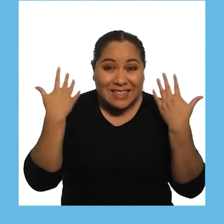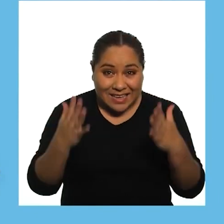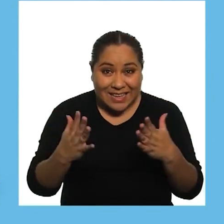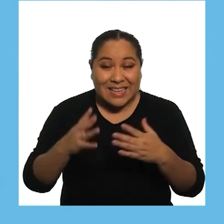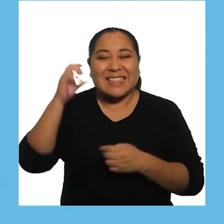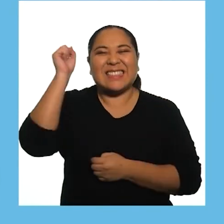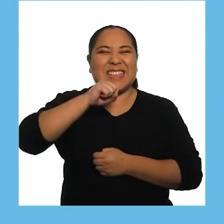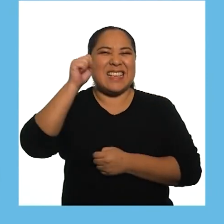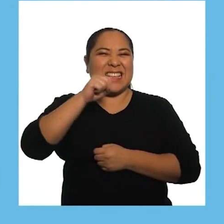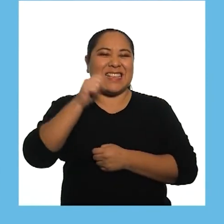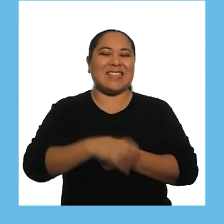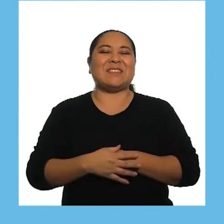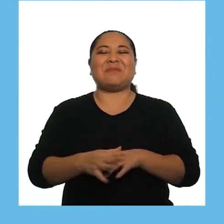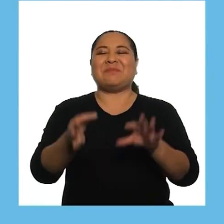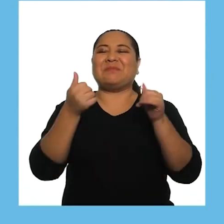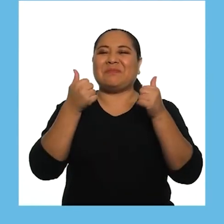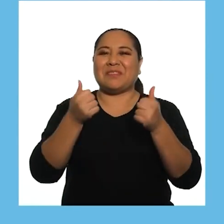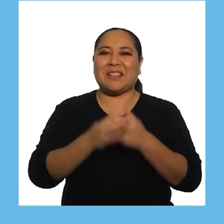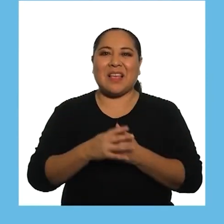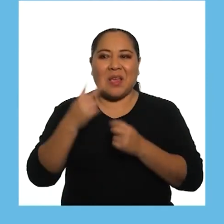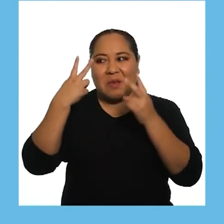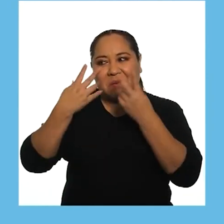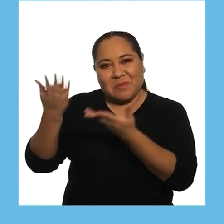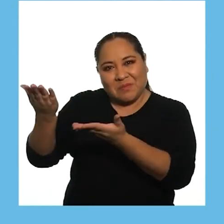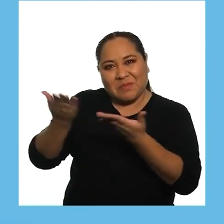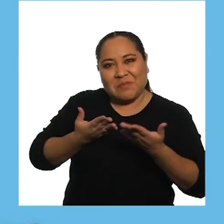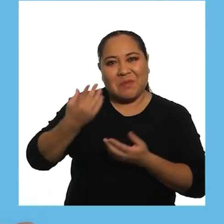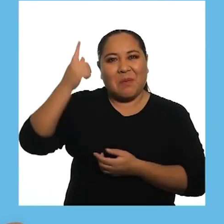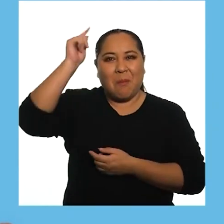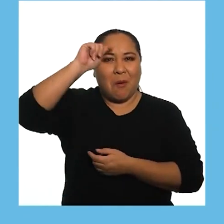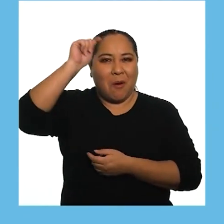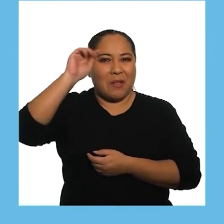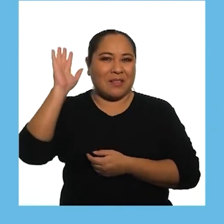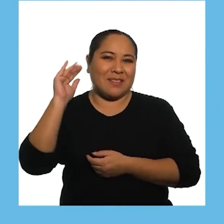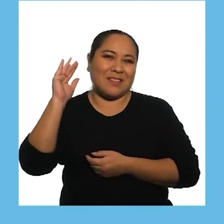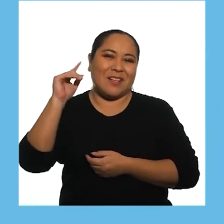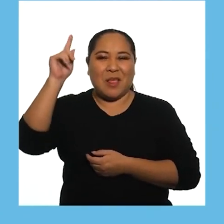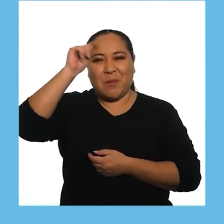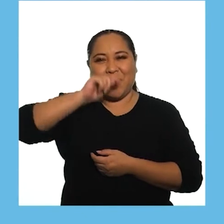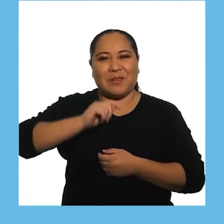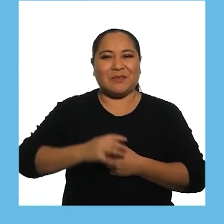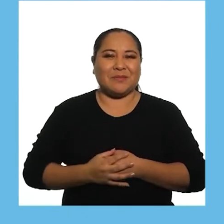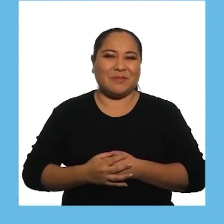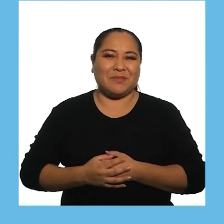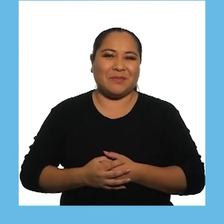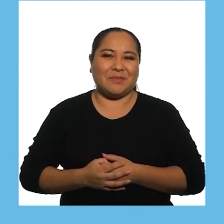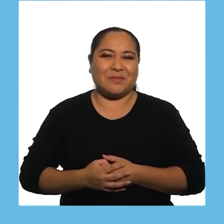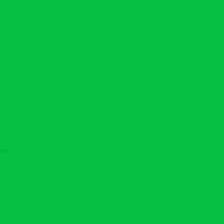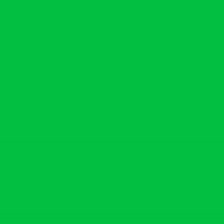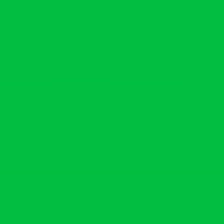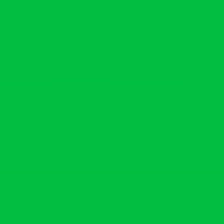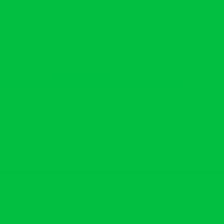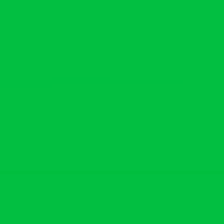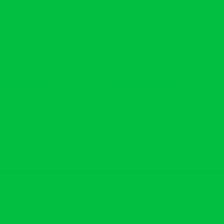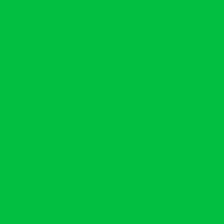listas Y listos? ¡Sí! Entonces Demos pase a Pol Hola Pol